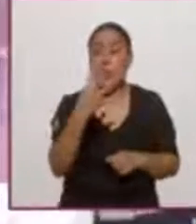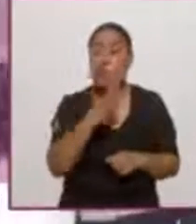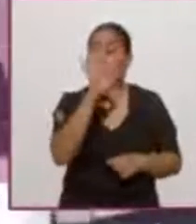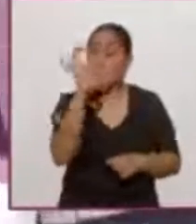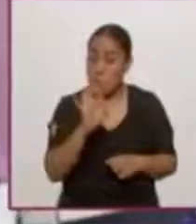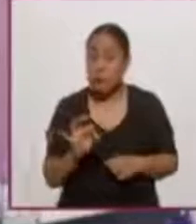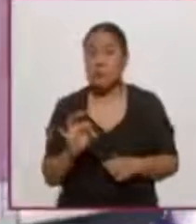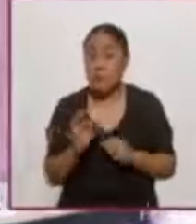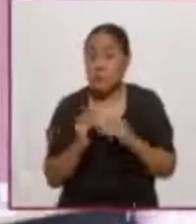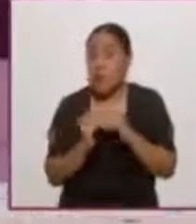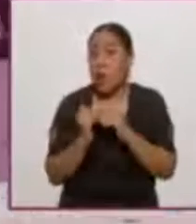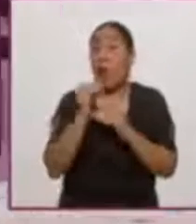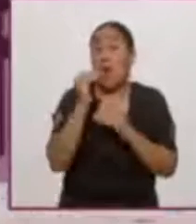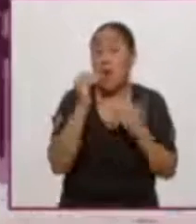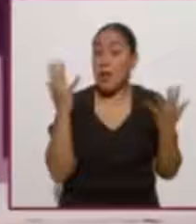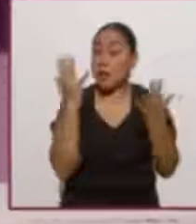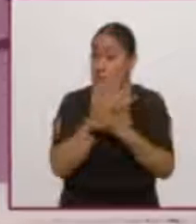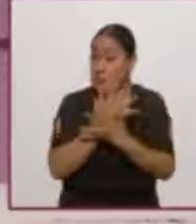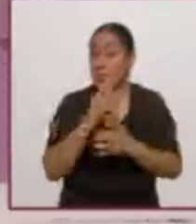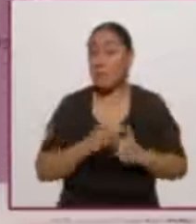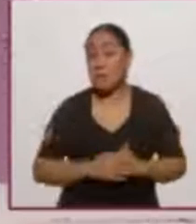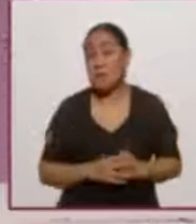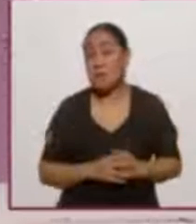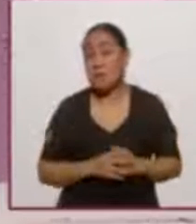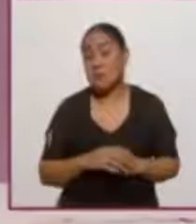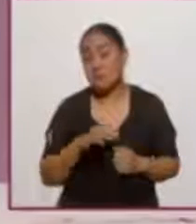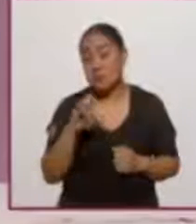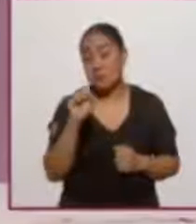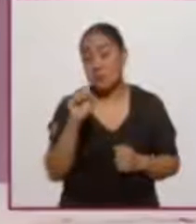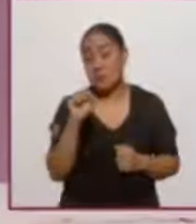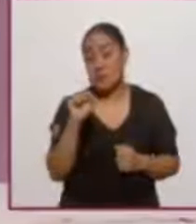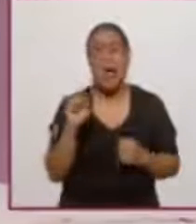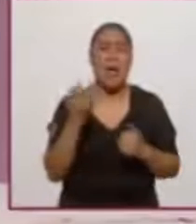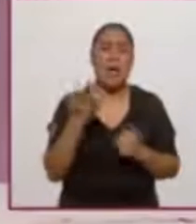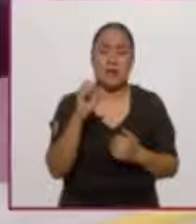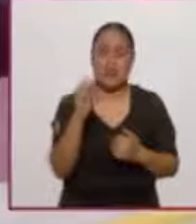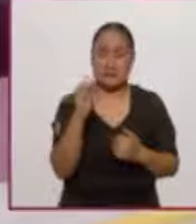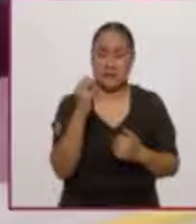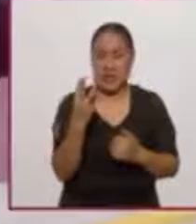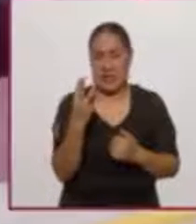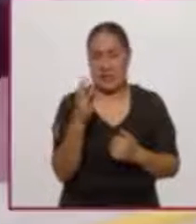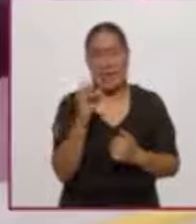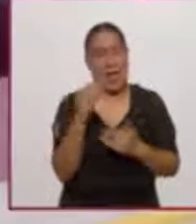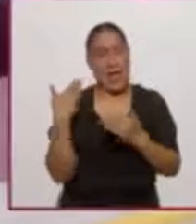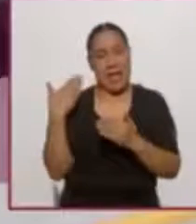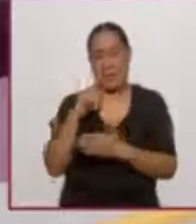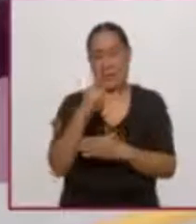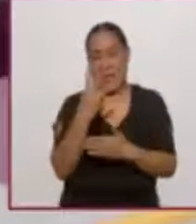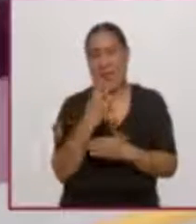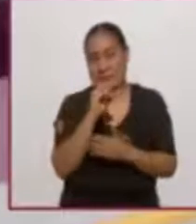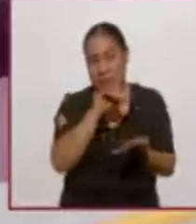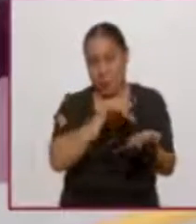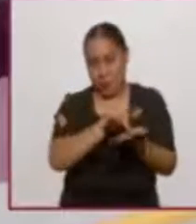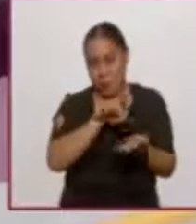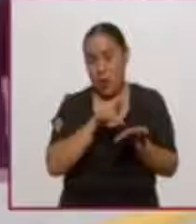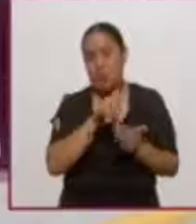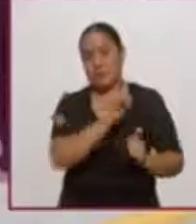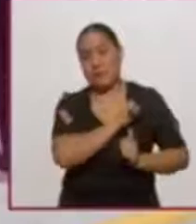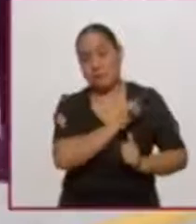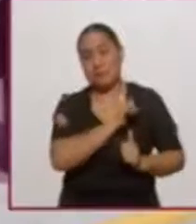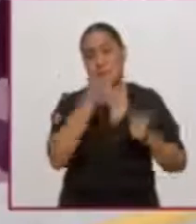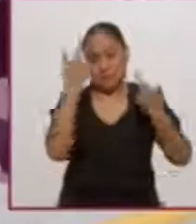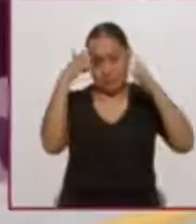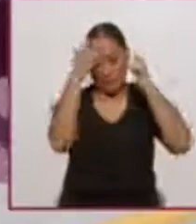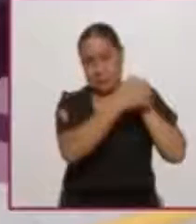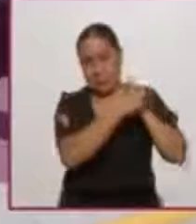alto, digamos, no es tan alto como el 73% que vimos que apoyan la medida en general. El que